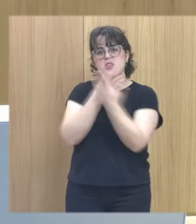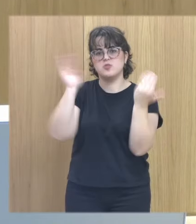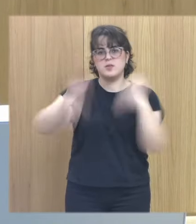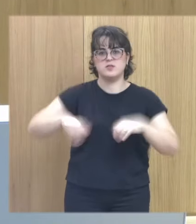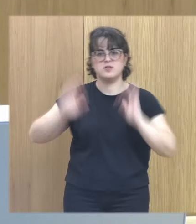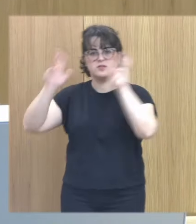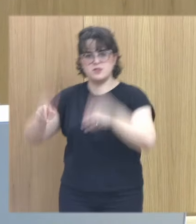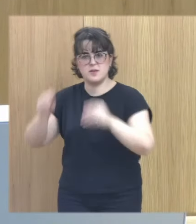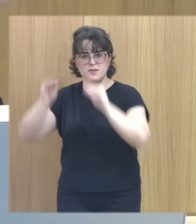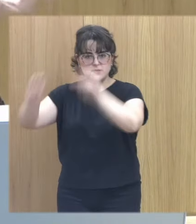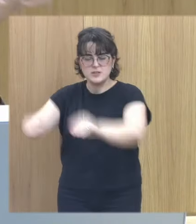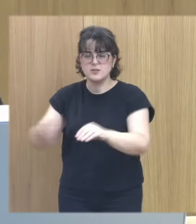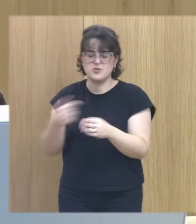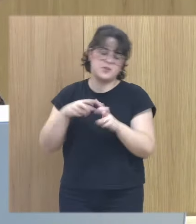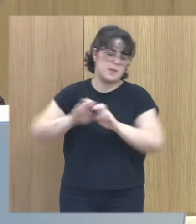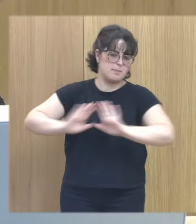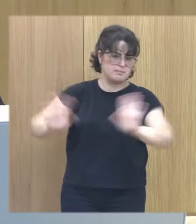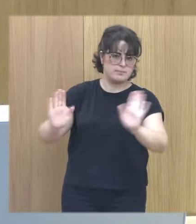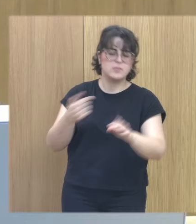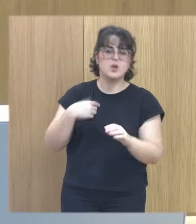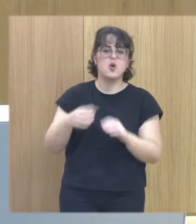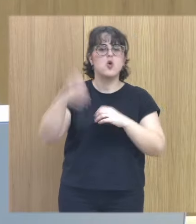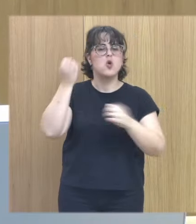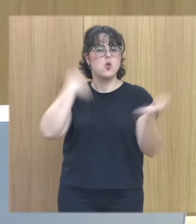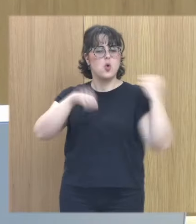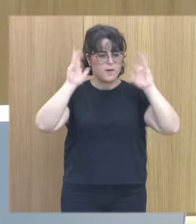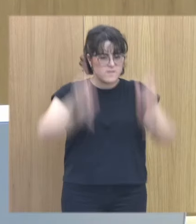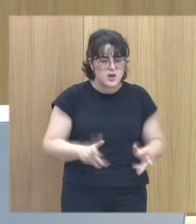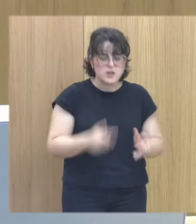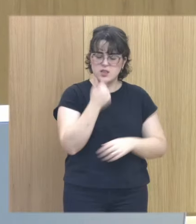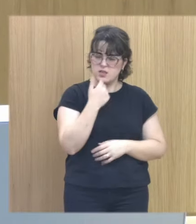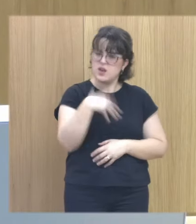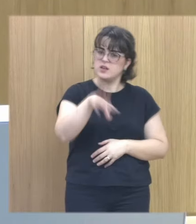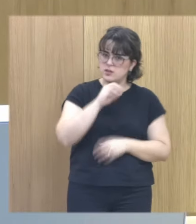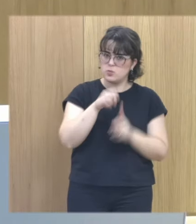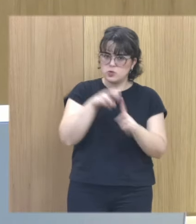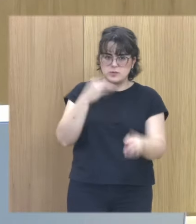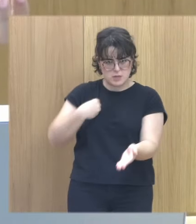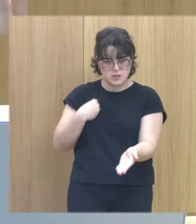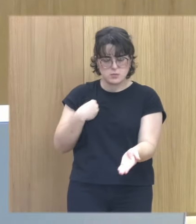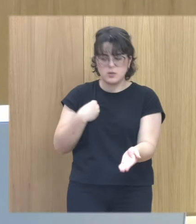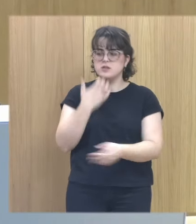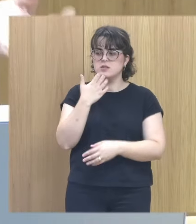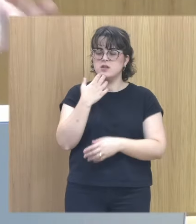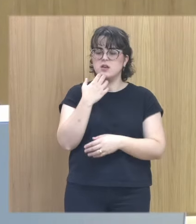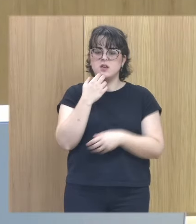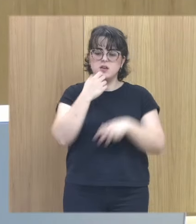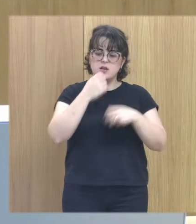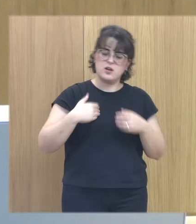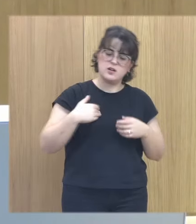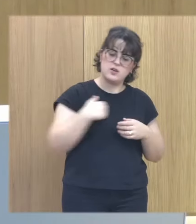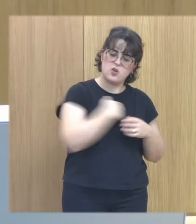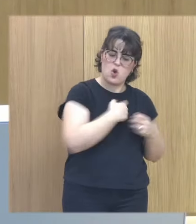voy a entrar pero esa conducta violenta podría describirse y entenderse desde ahí cuando se ejerce se otorga un rol